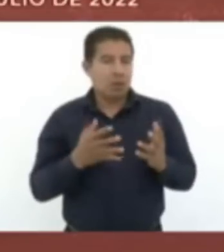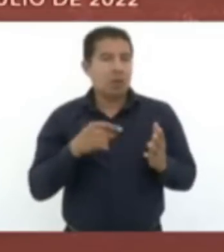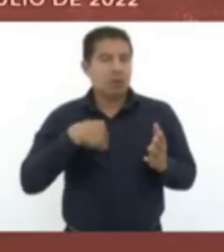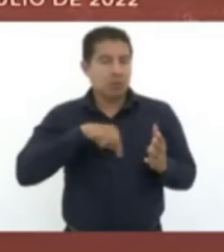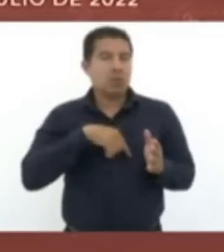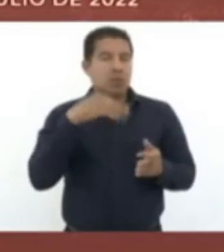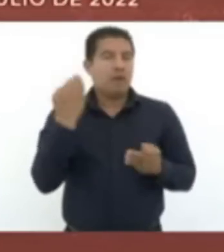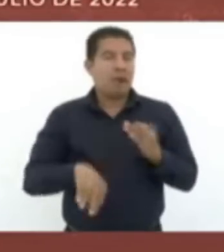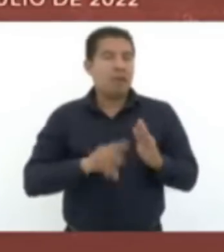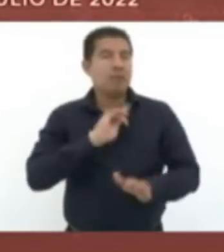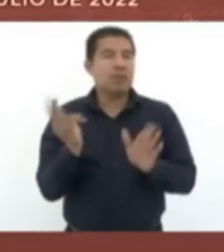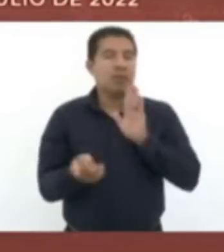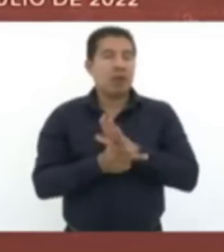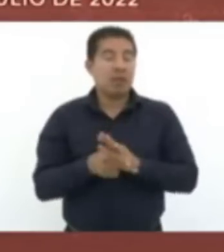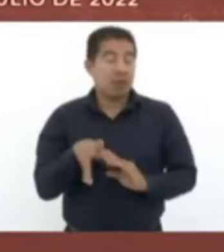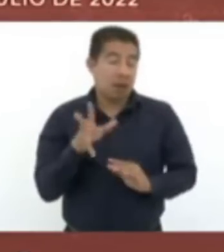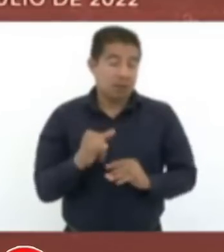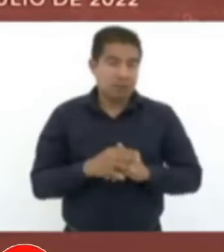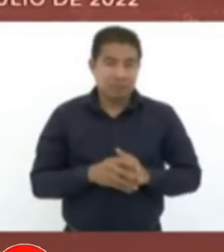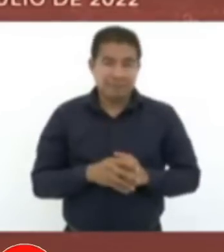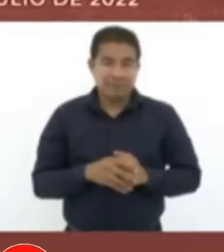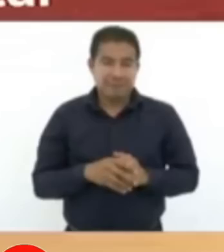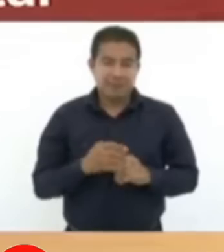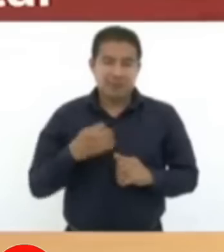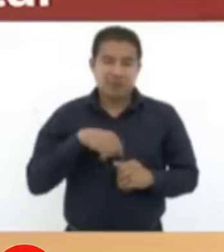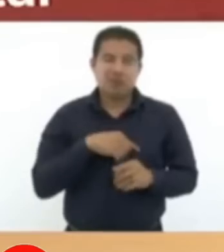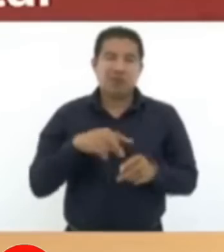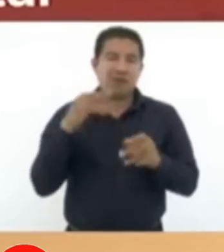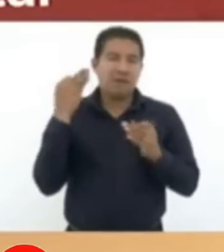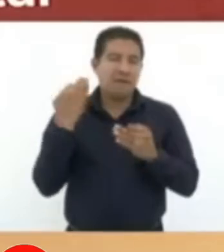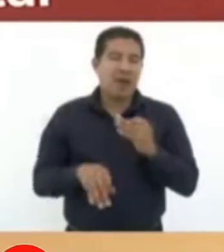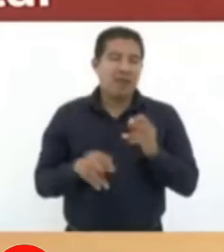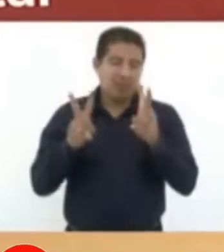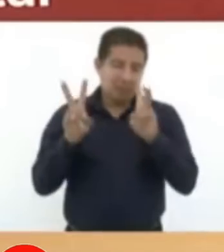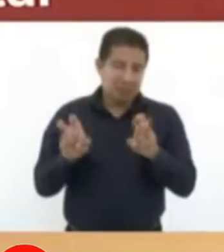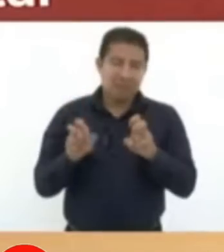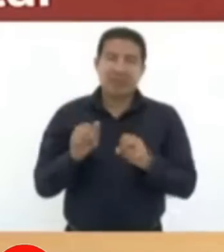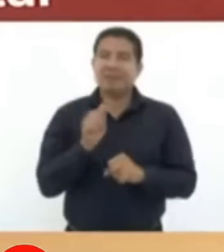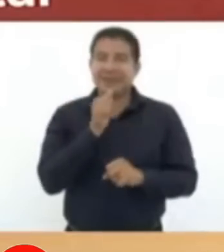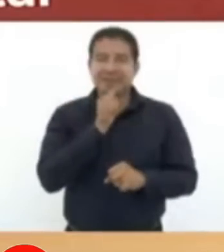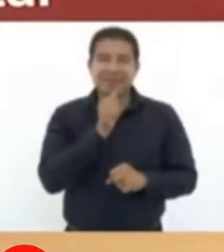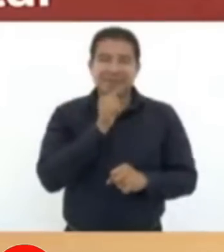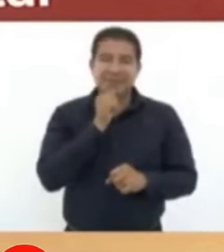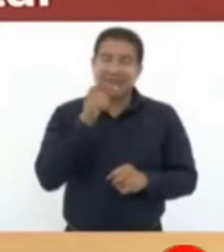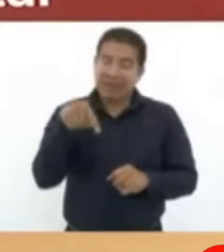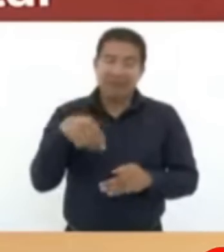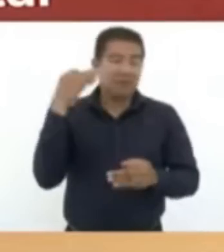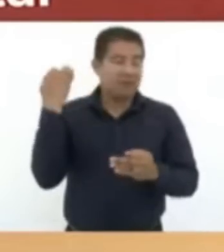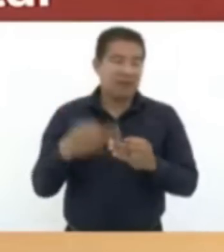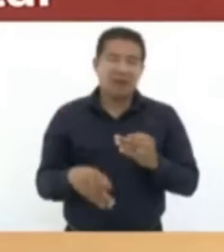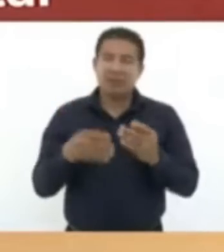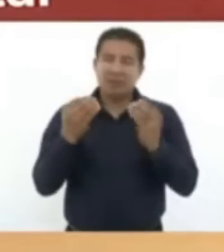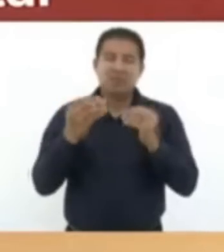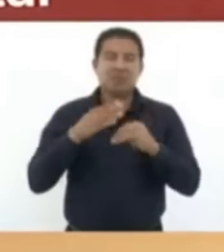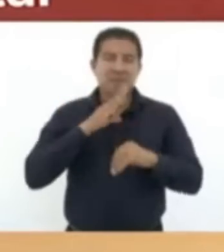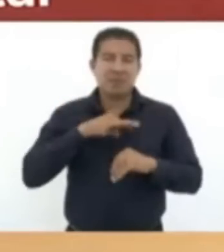pendiente. Esa es una asignatura pendiente. Porque está muy mal el sistema de